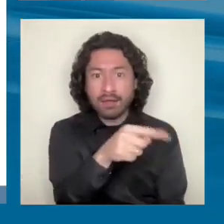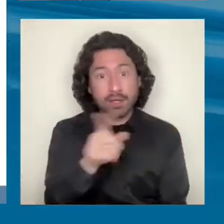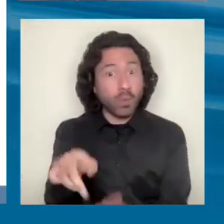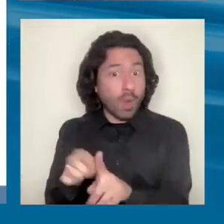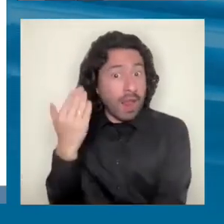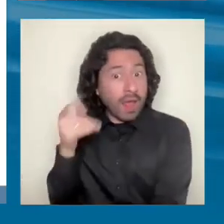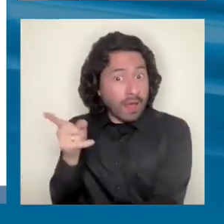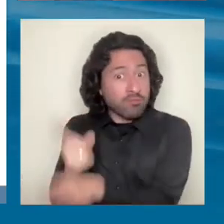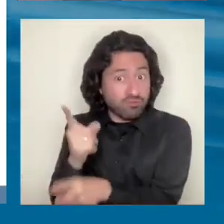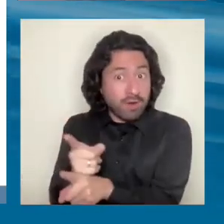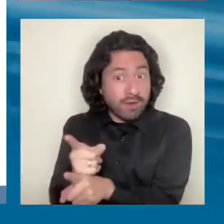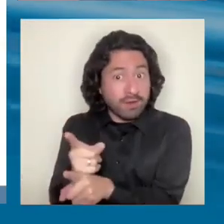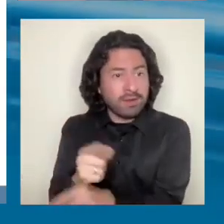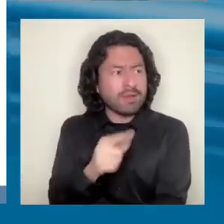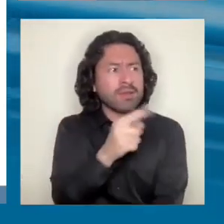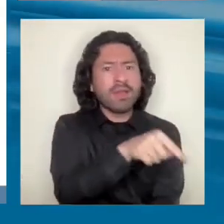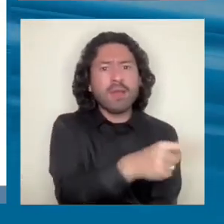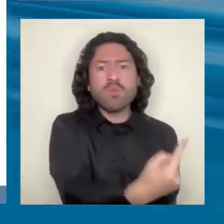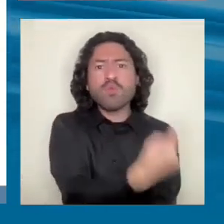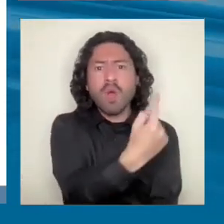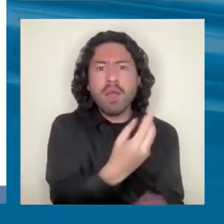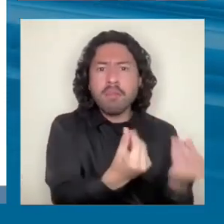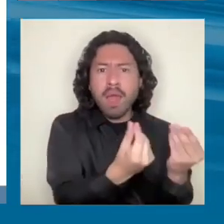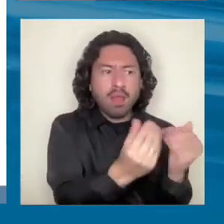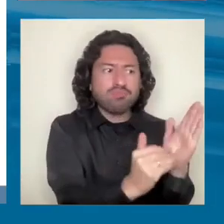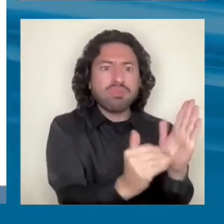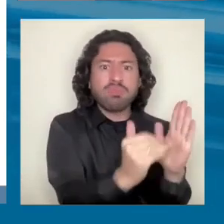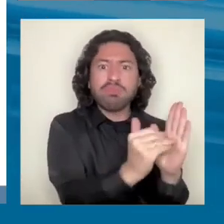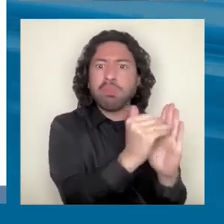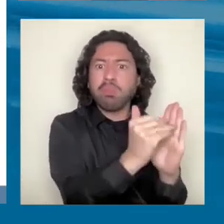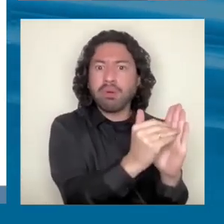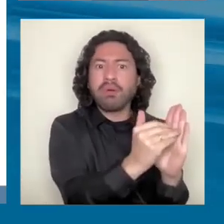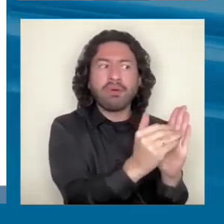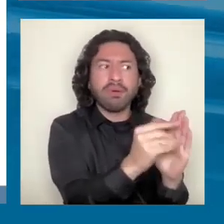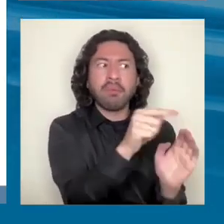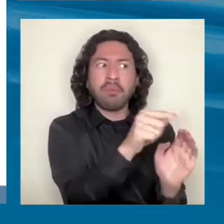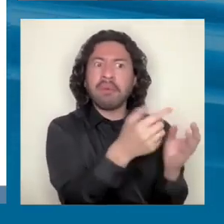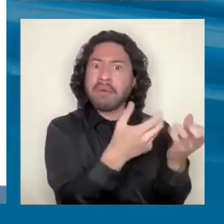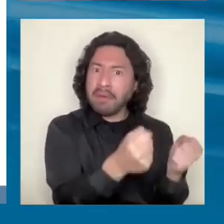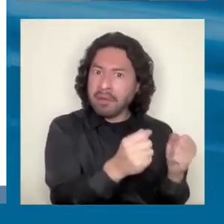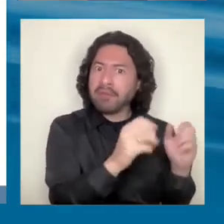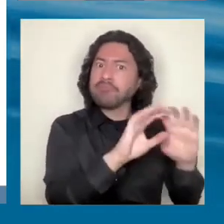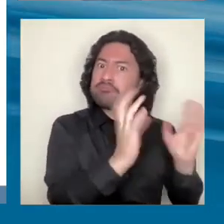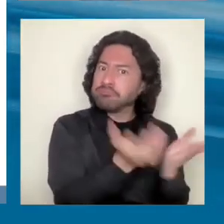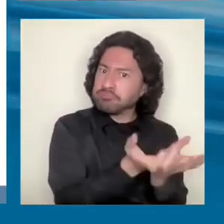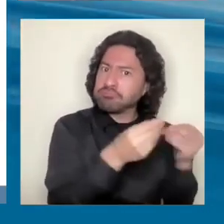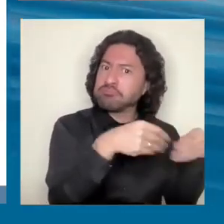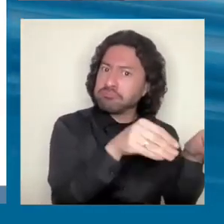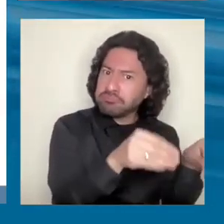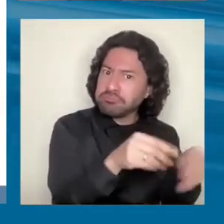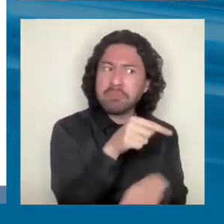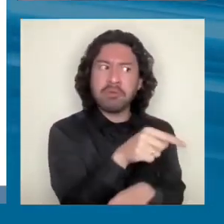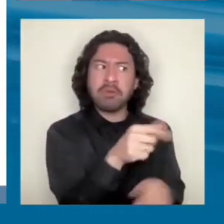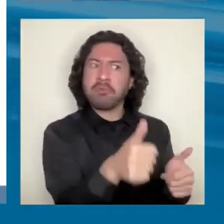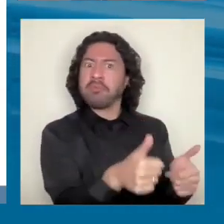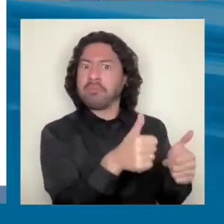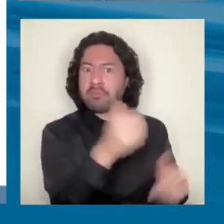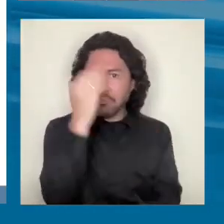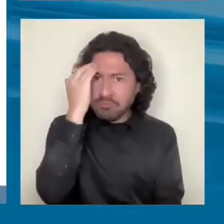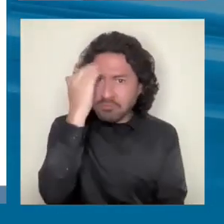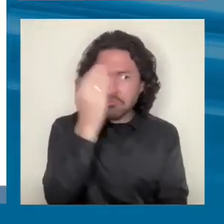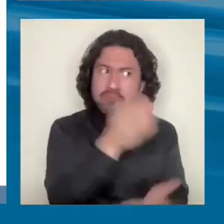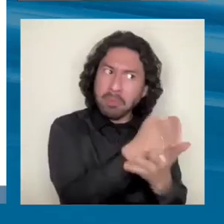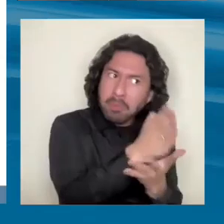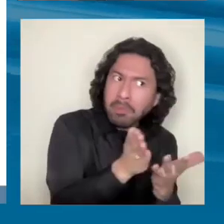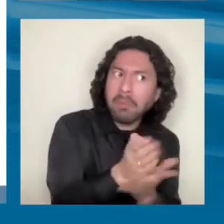momento, era la única que tenía economías de escala, que tenía comercio internacional fuerte, que tenía efectos de derrame de conocimientos, enlaces